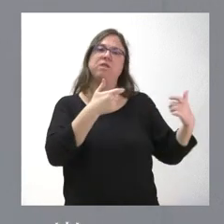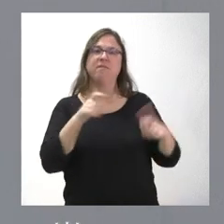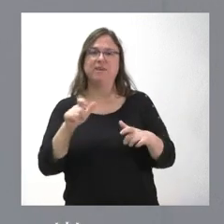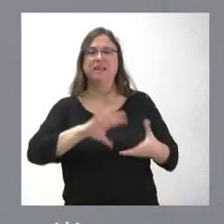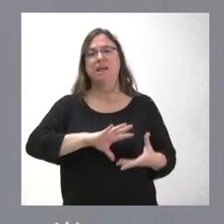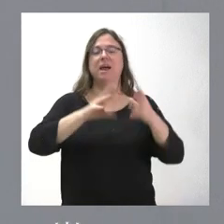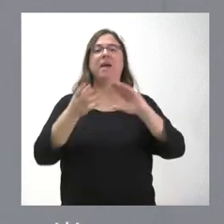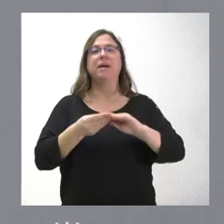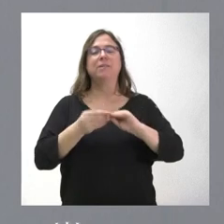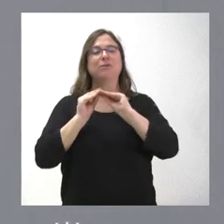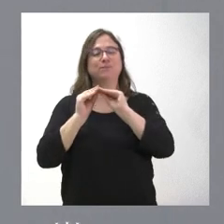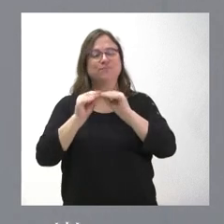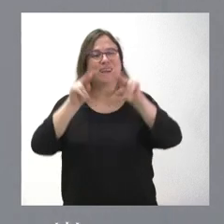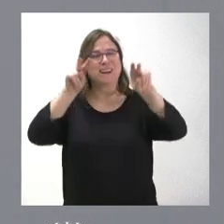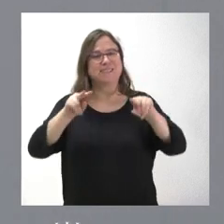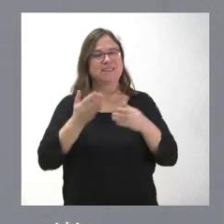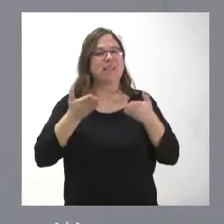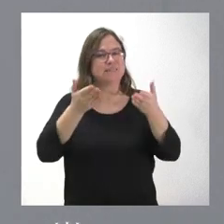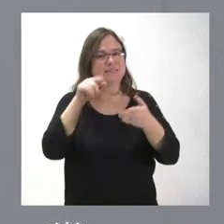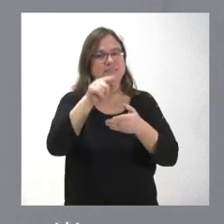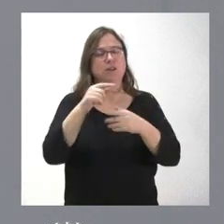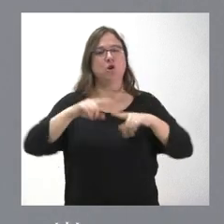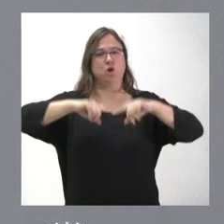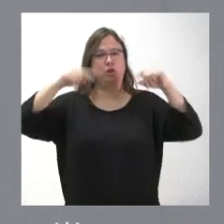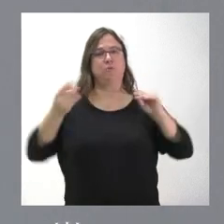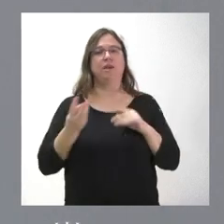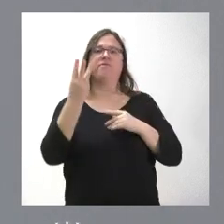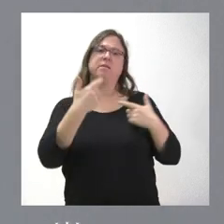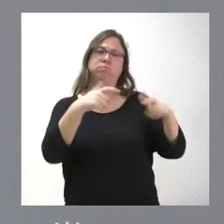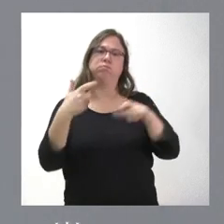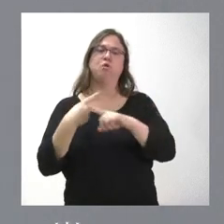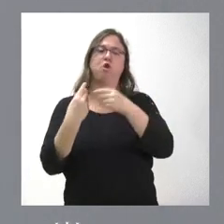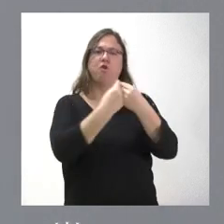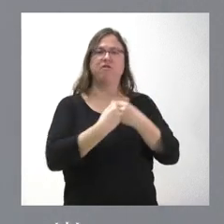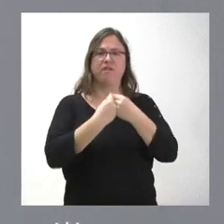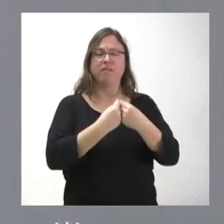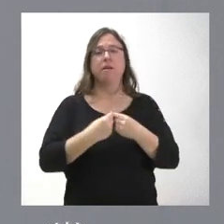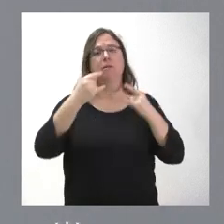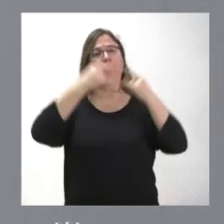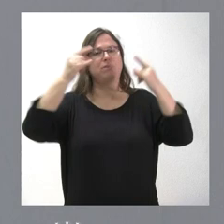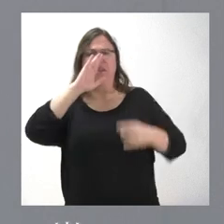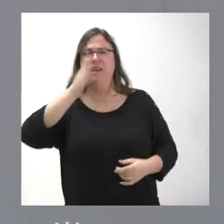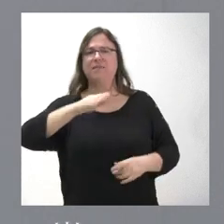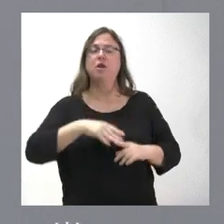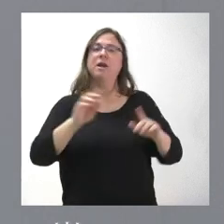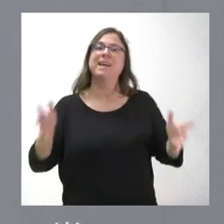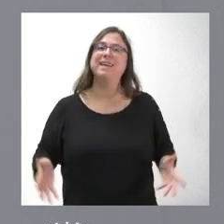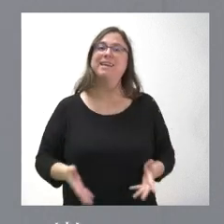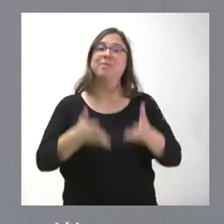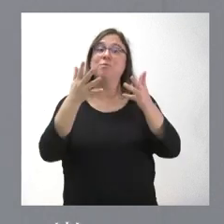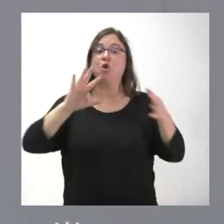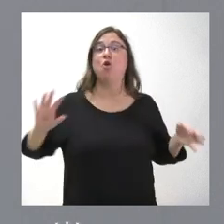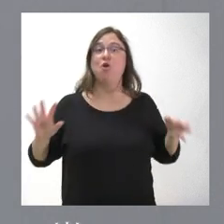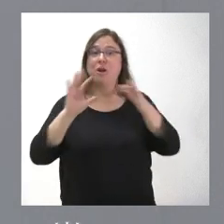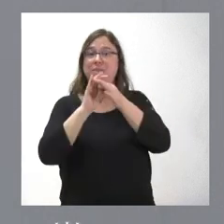adaptación de la residencia asistida de Segovia para instalar tres nuevas unidades de convivencia. Se conecta directamente con el impulso que se ha dado al proyecto